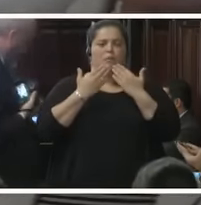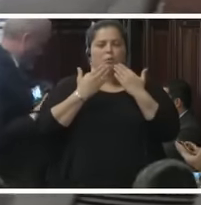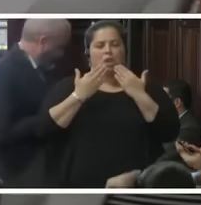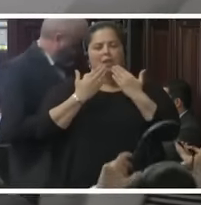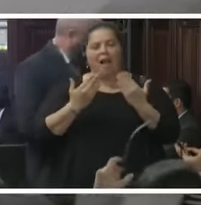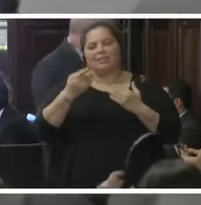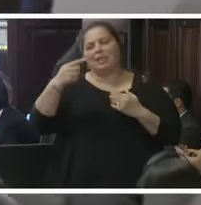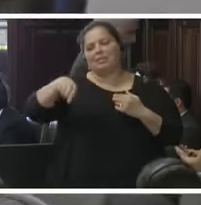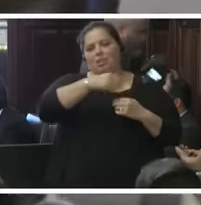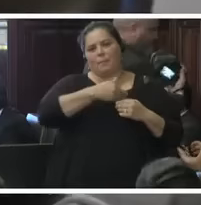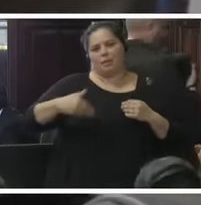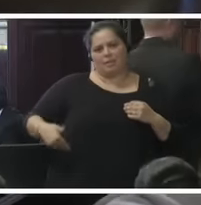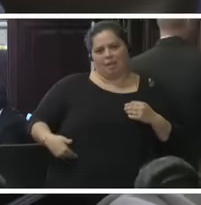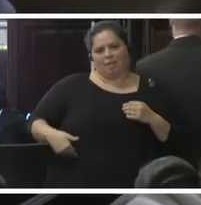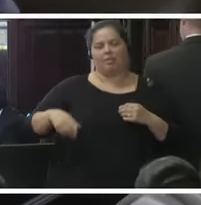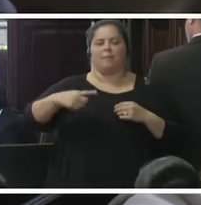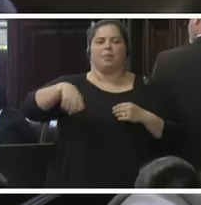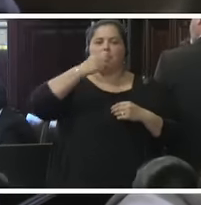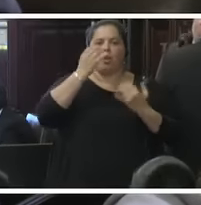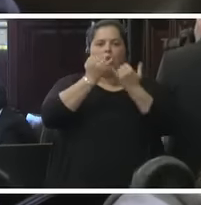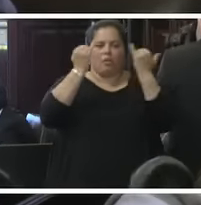Presidente. Gracias, señora Presidente.